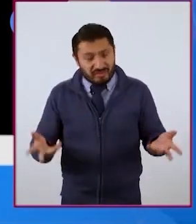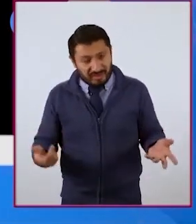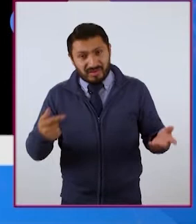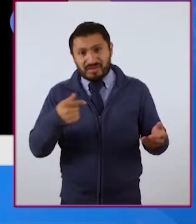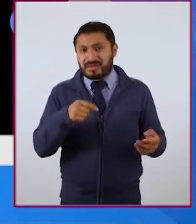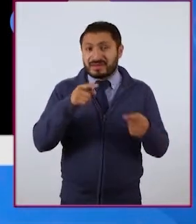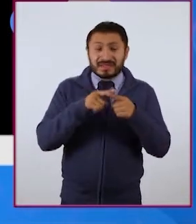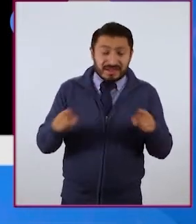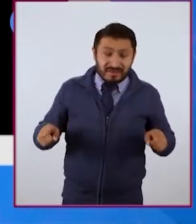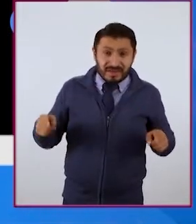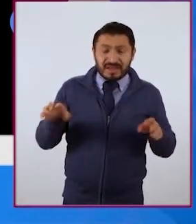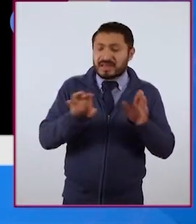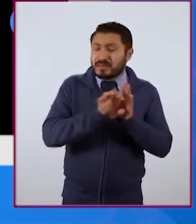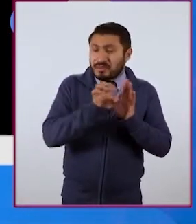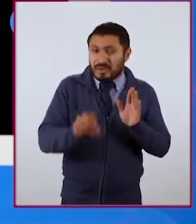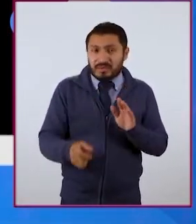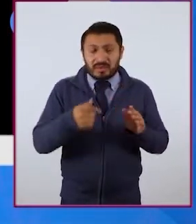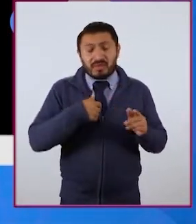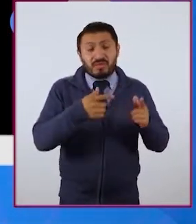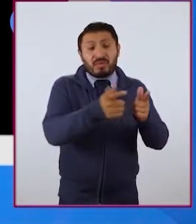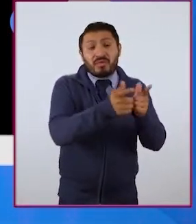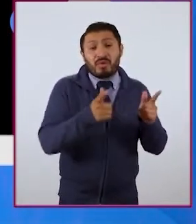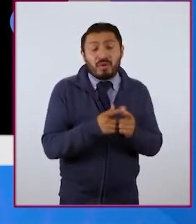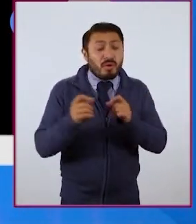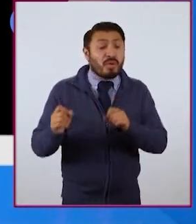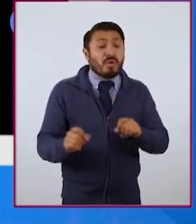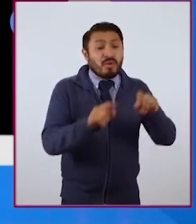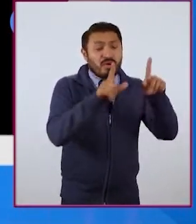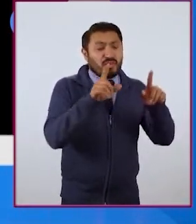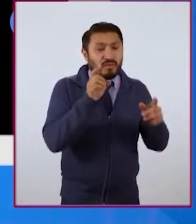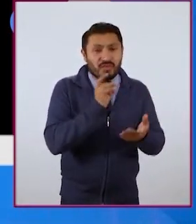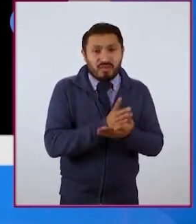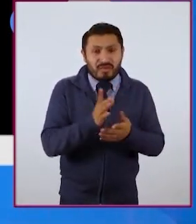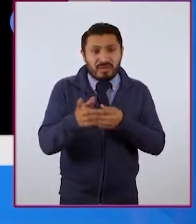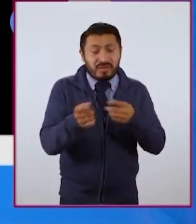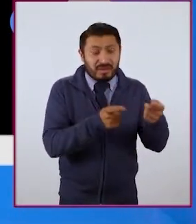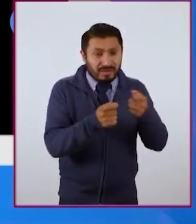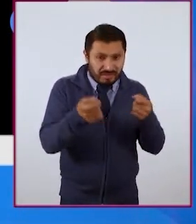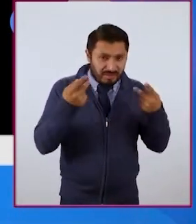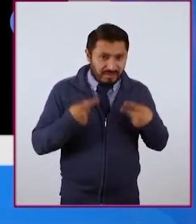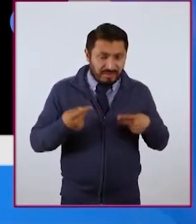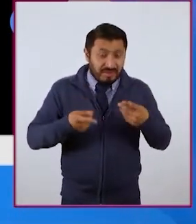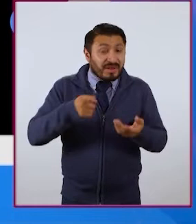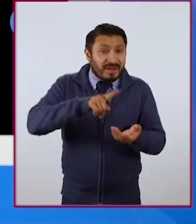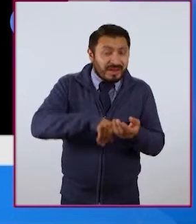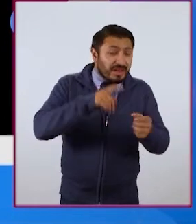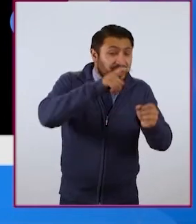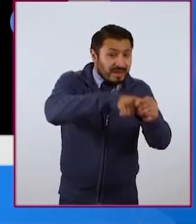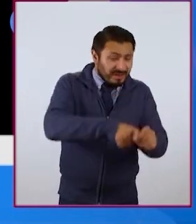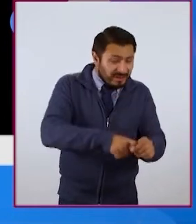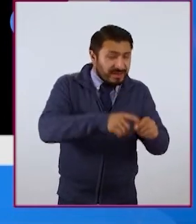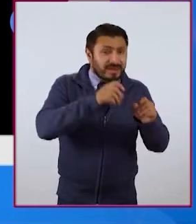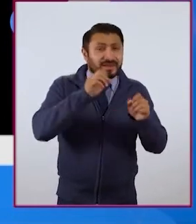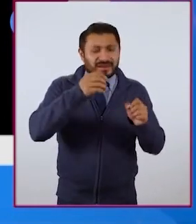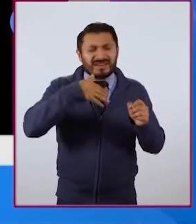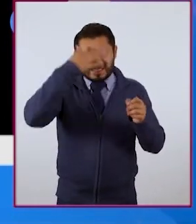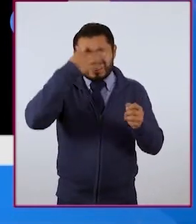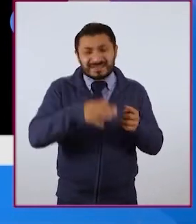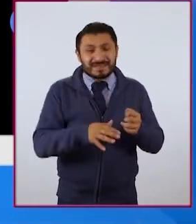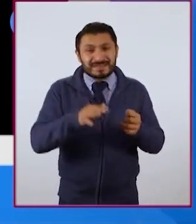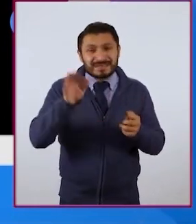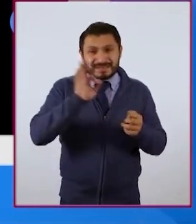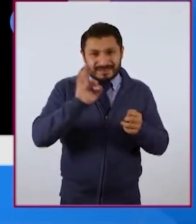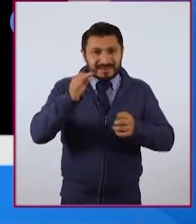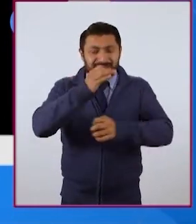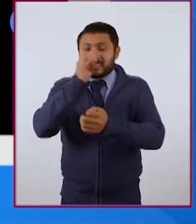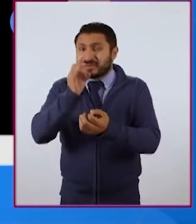es lo mismo que yo lo comparta a lo mejor en un grupo donde solamente tengo el control de quiénes están en ese grupo de chat y sé que son a lo mejor